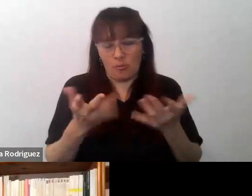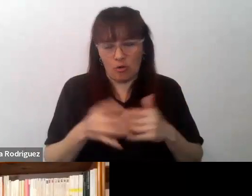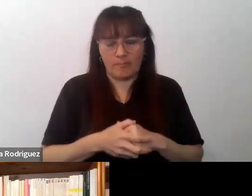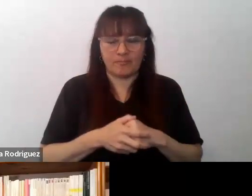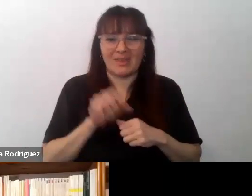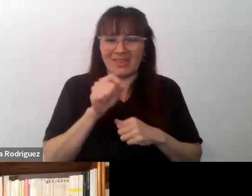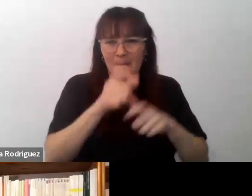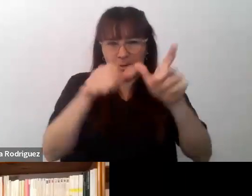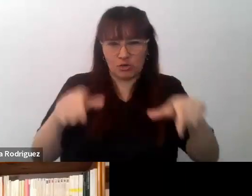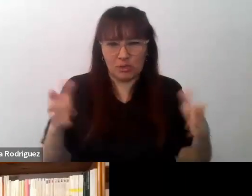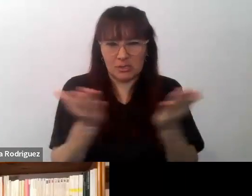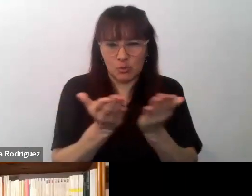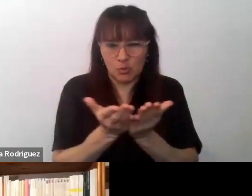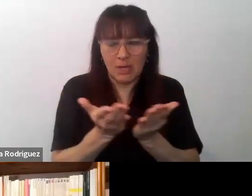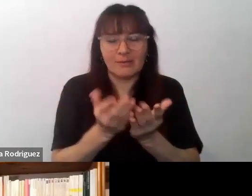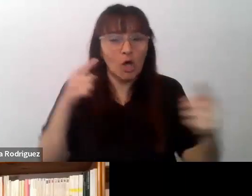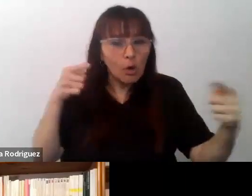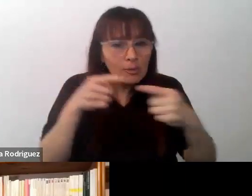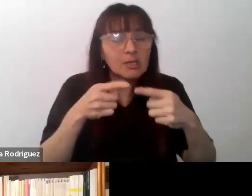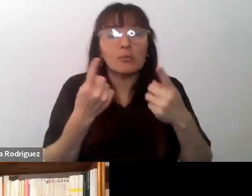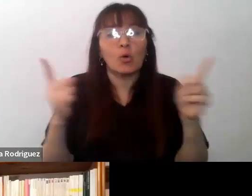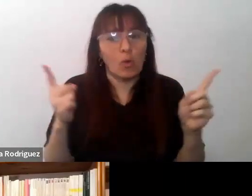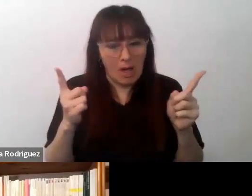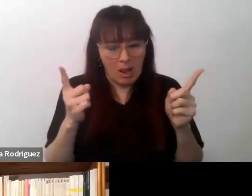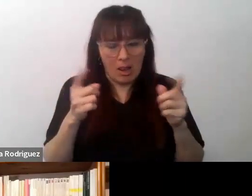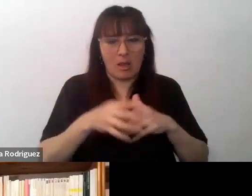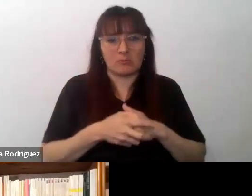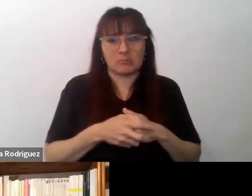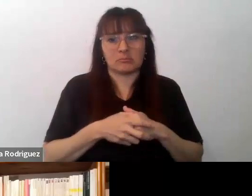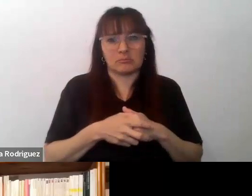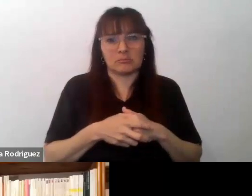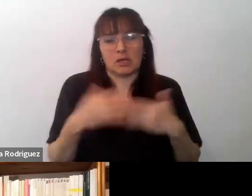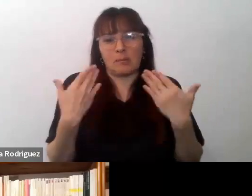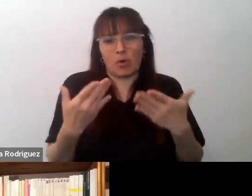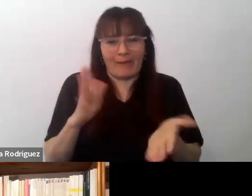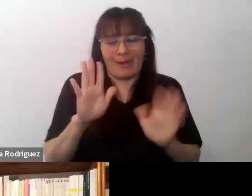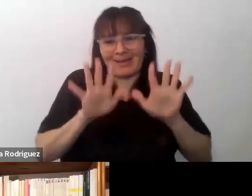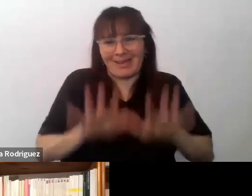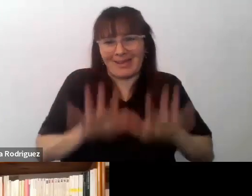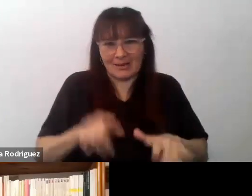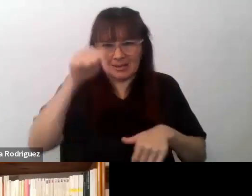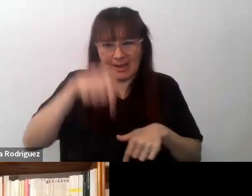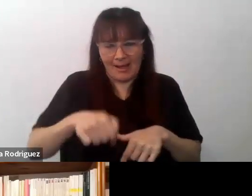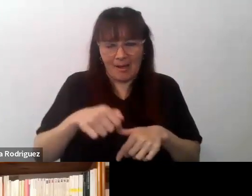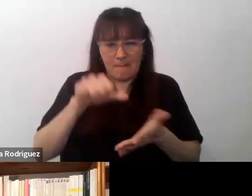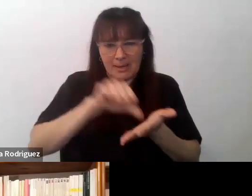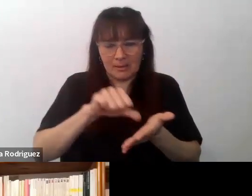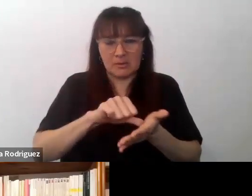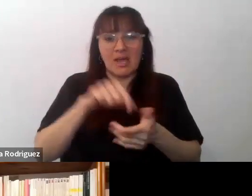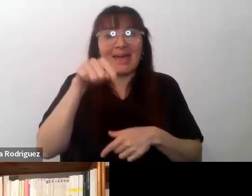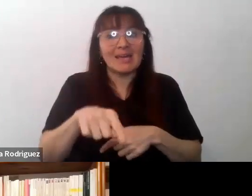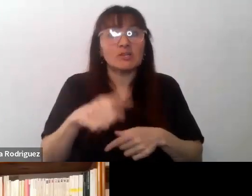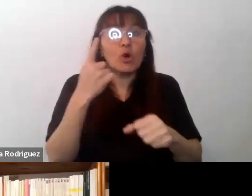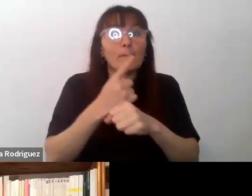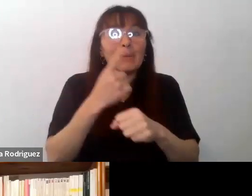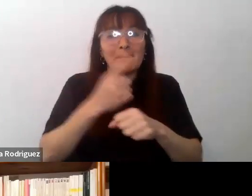objetivo de intentar erradicarlos. Entonces, ese fue el